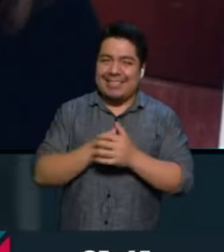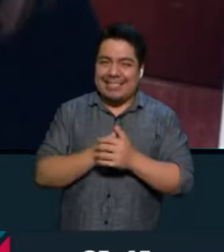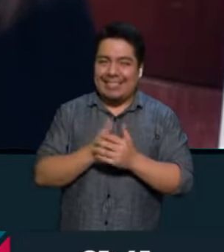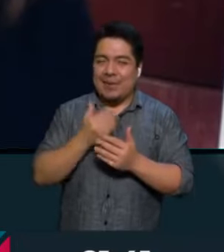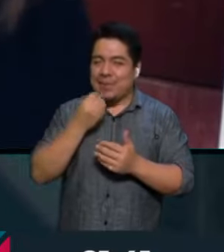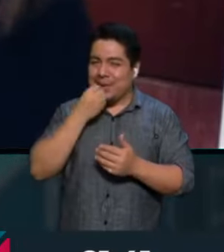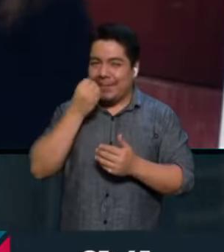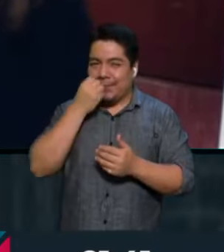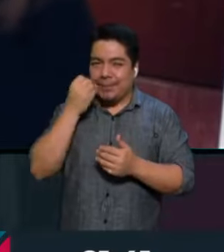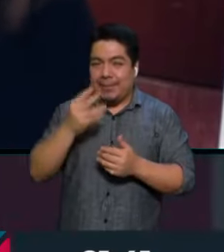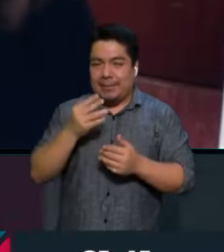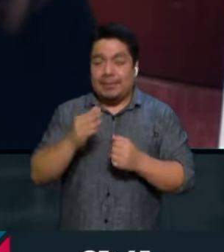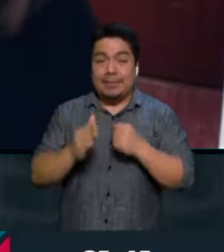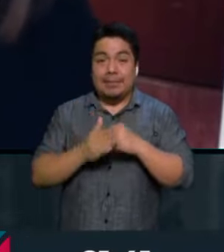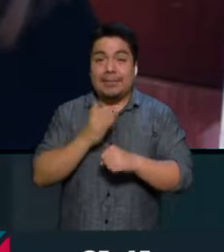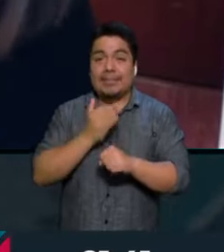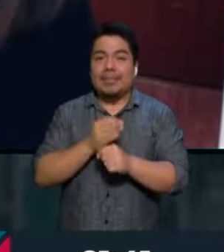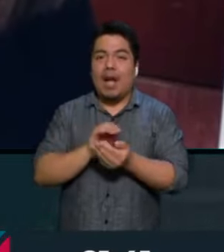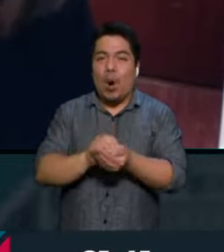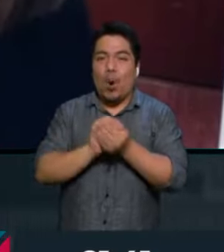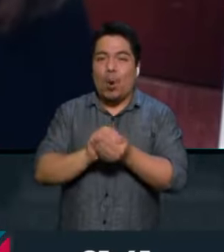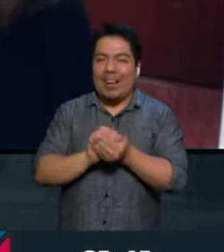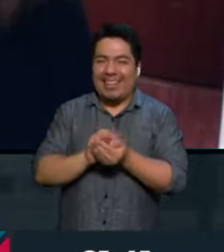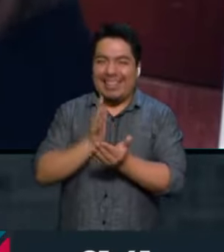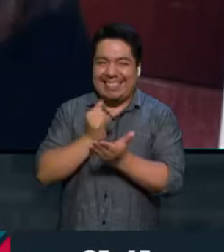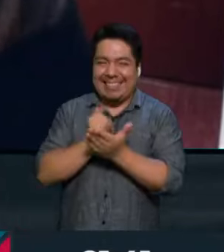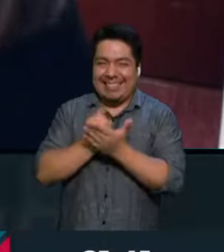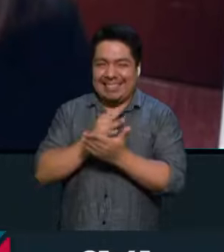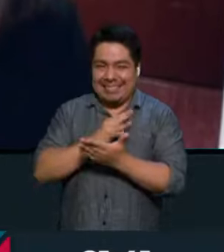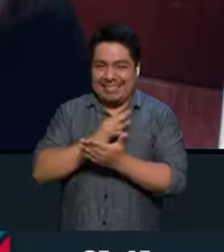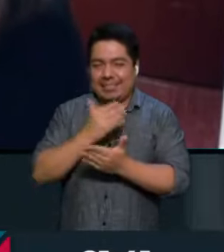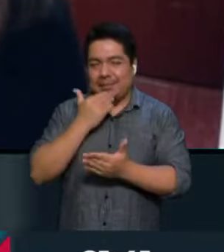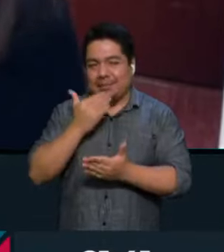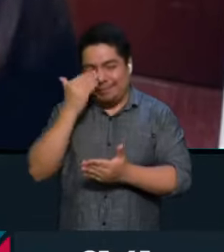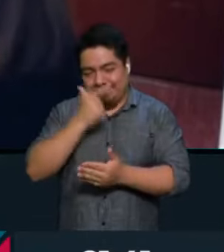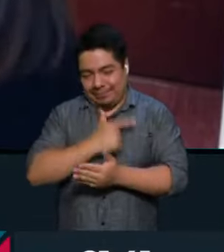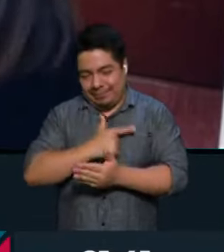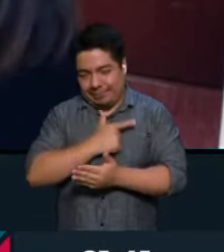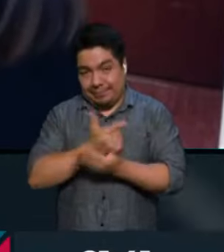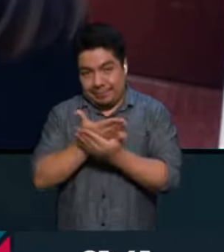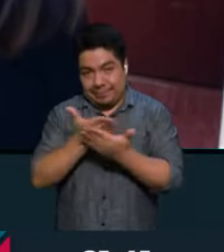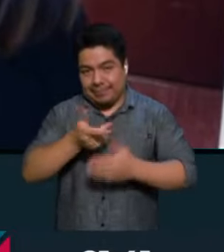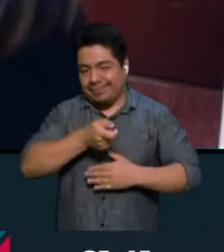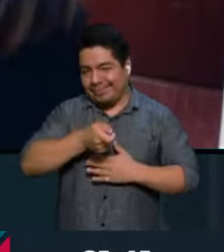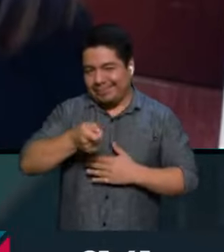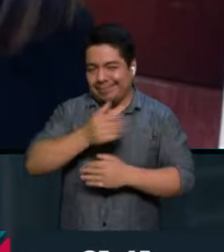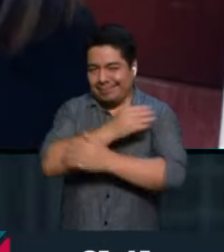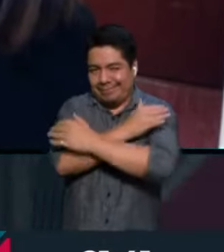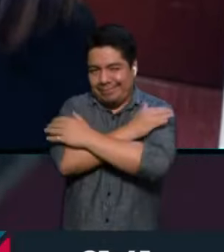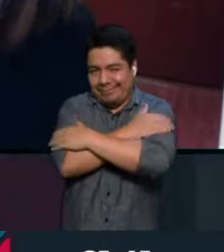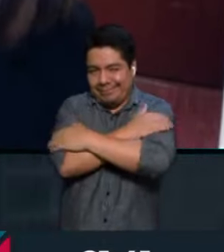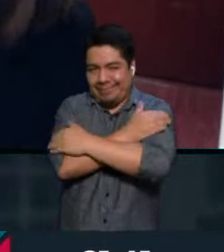padrísimo porque además allá hay una apuesta por detrás. Así que me da mucho gusto y un saludo a todos. Fuerte abrazo. Nos vemos.